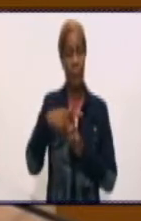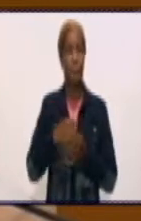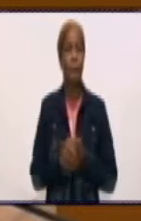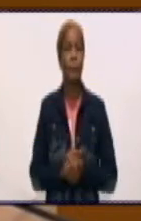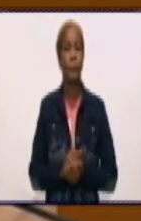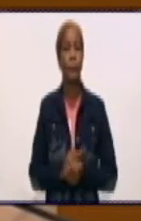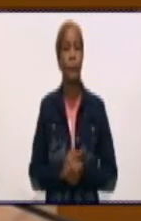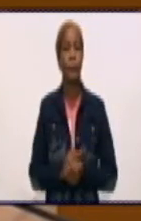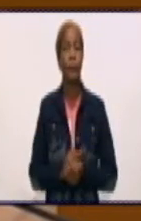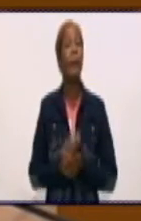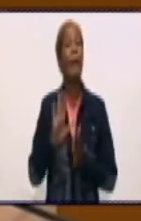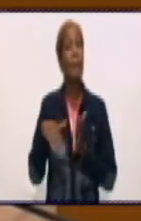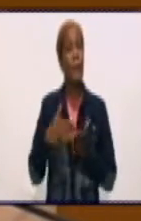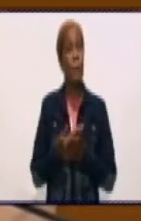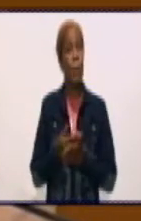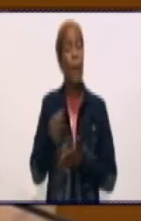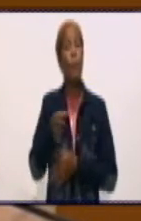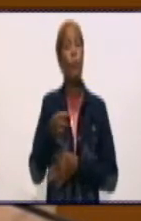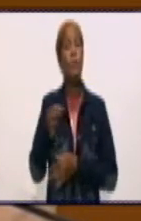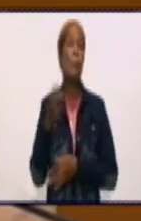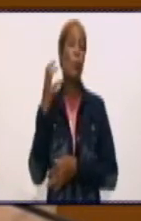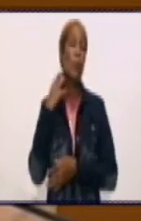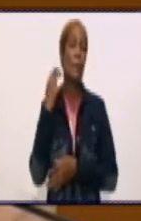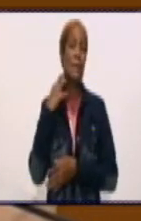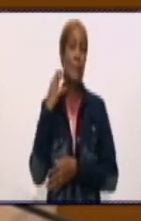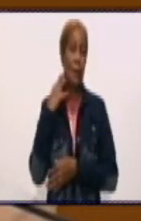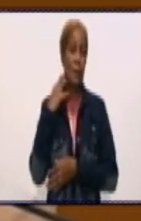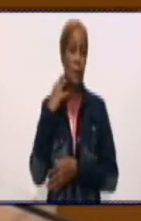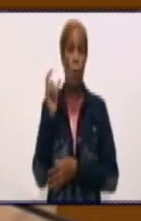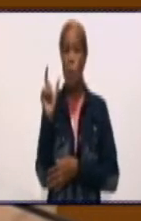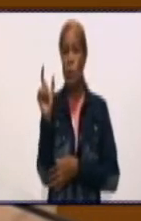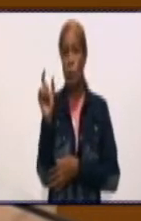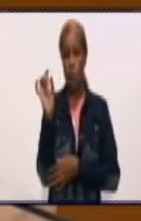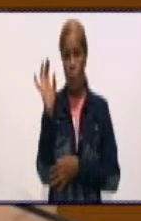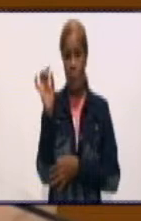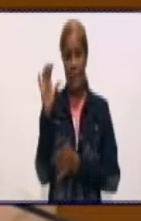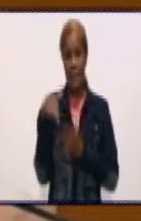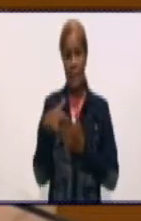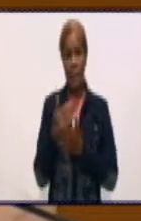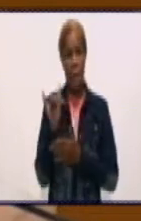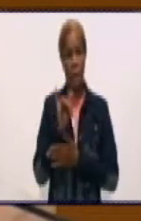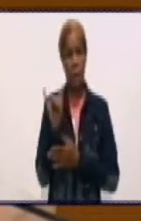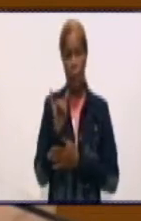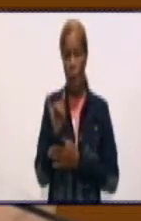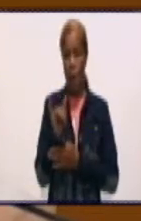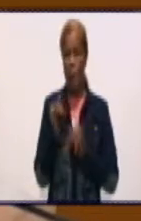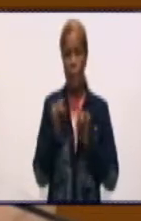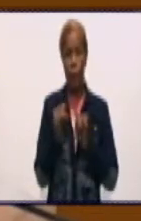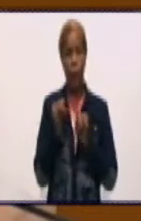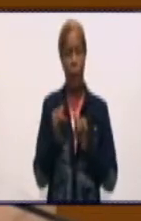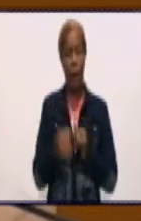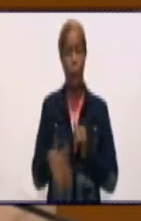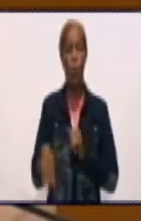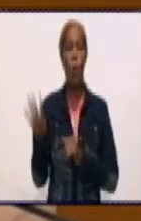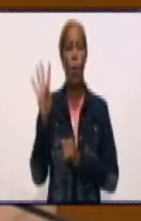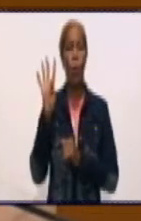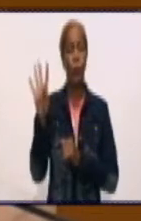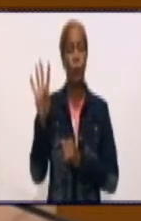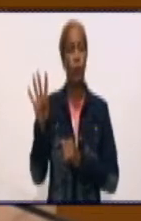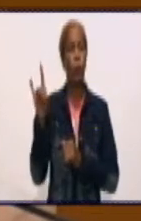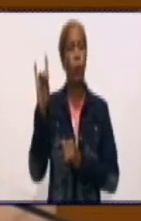Seguido del municipio Manzanillo, que en los últimos 15 días ha reportado 475 para una tasa de